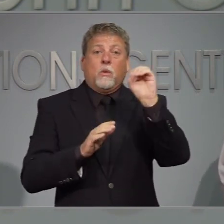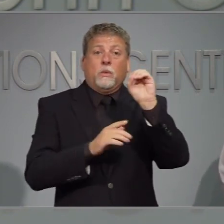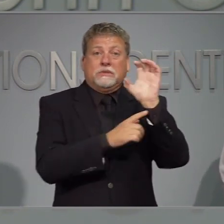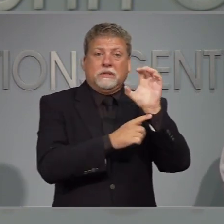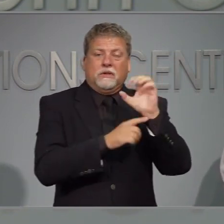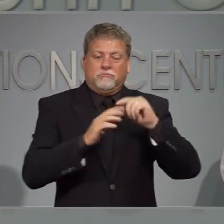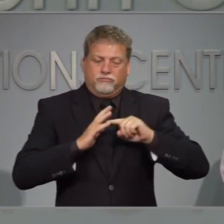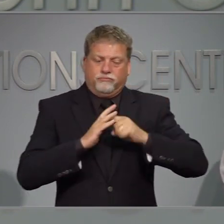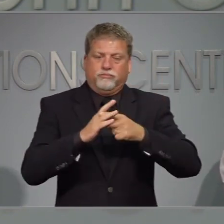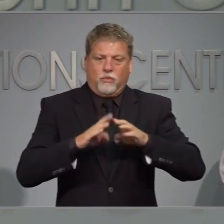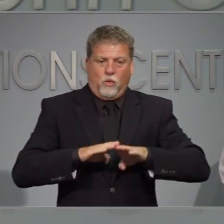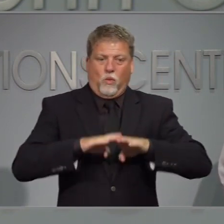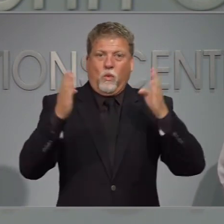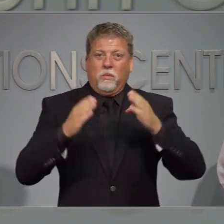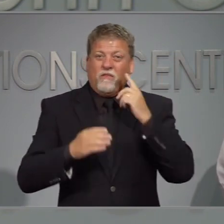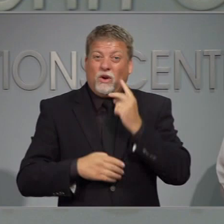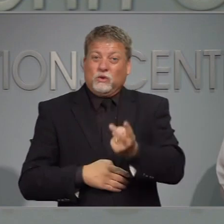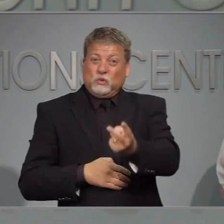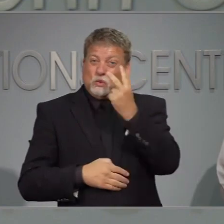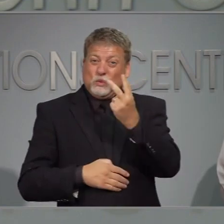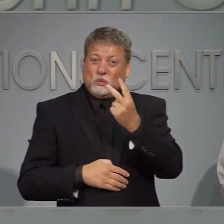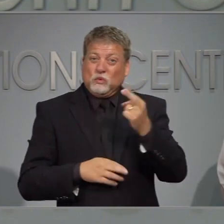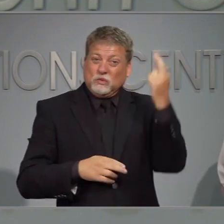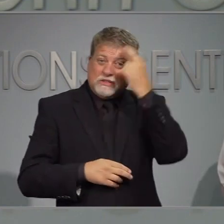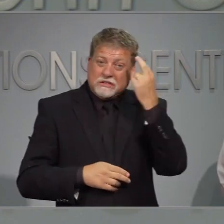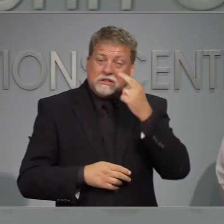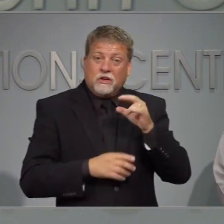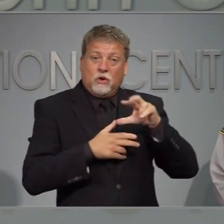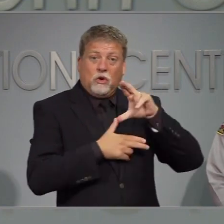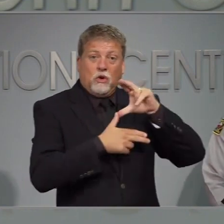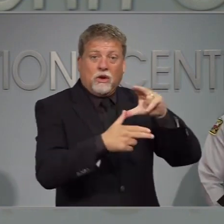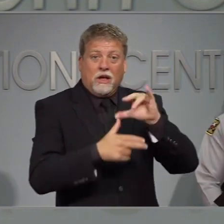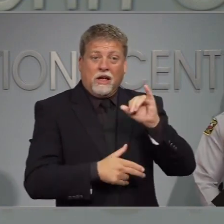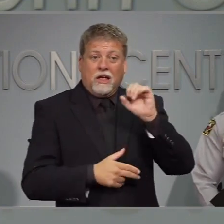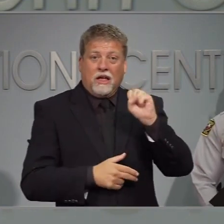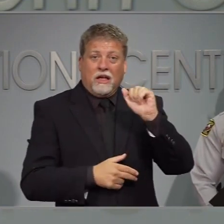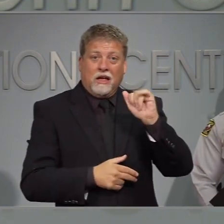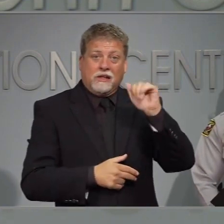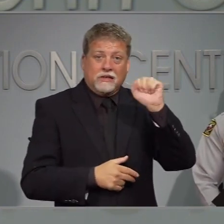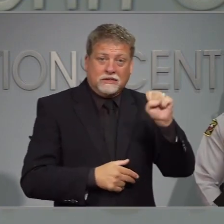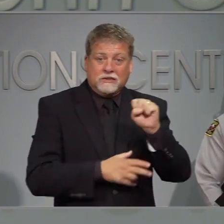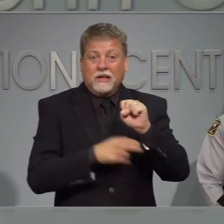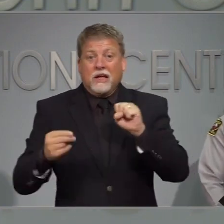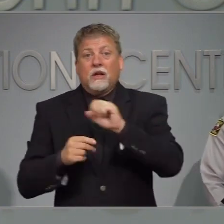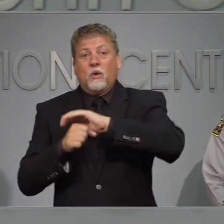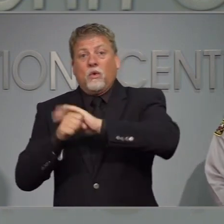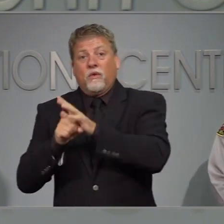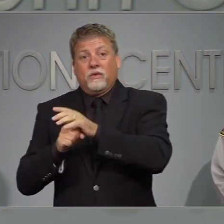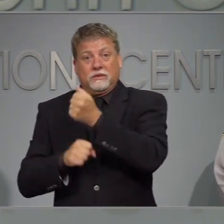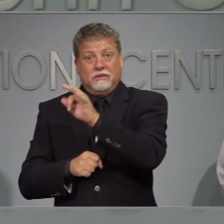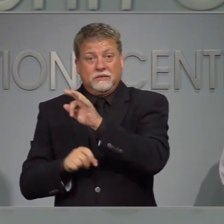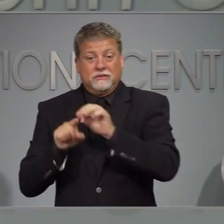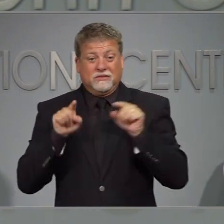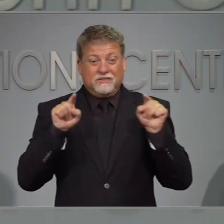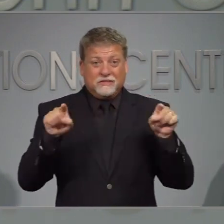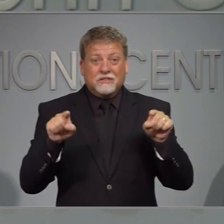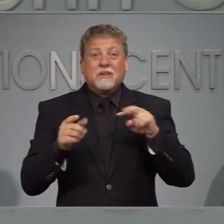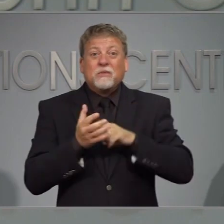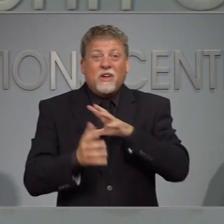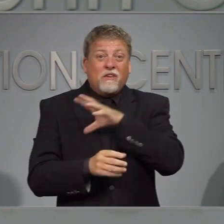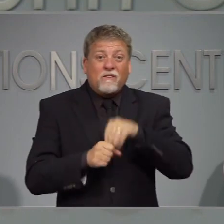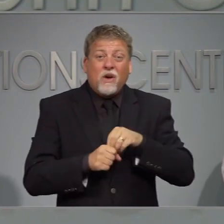estatal de operaciones de emergencia está activado tanto para el huracán Isaias como para la respuesta de COVID-19